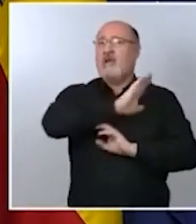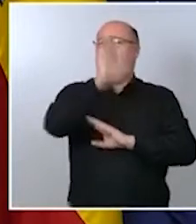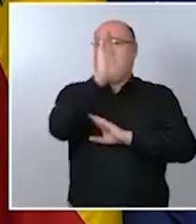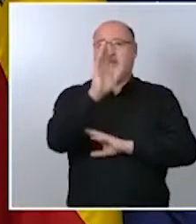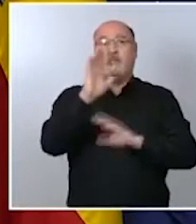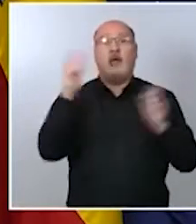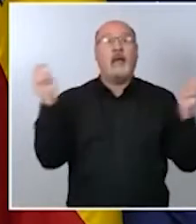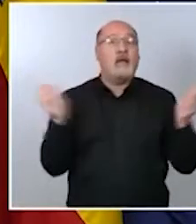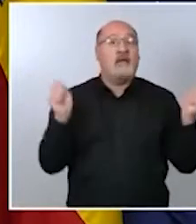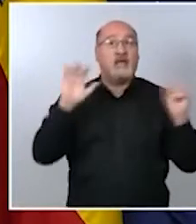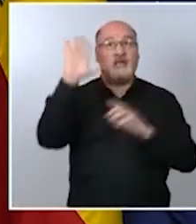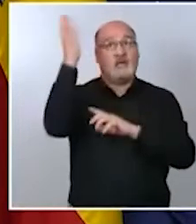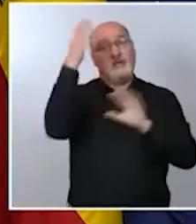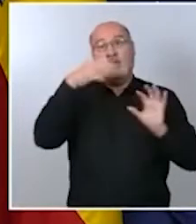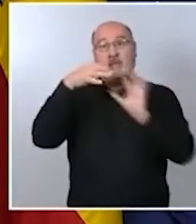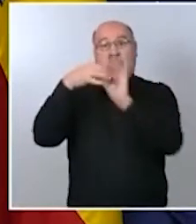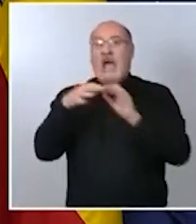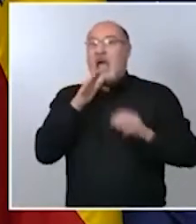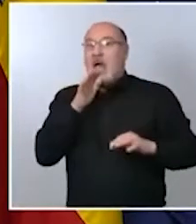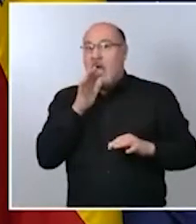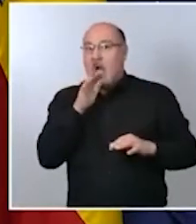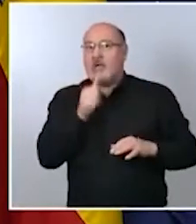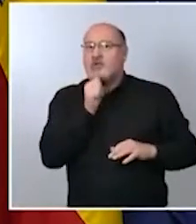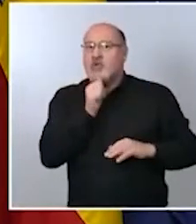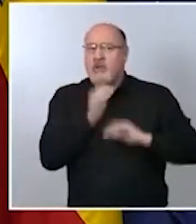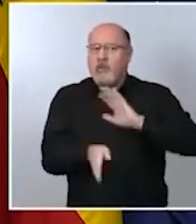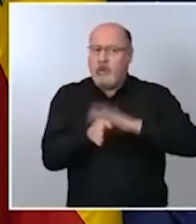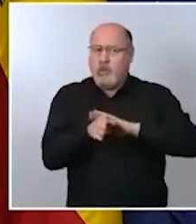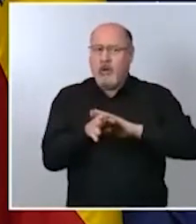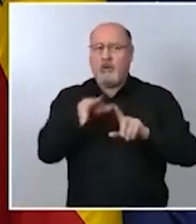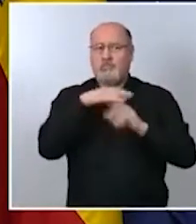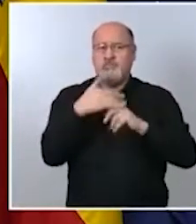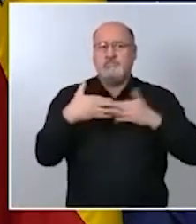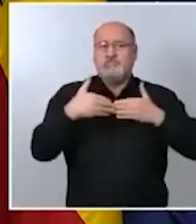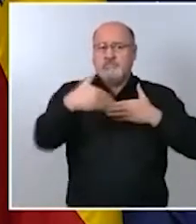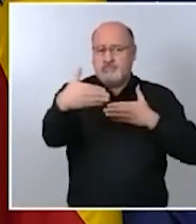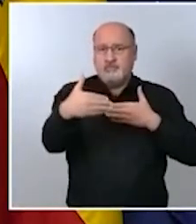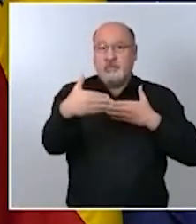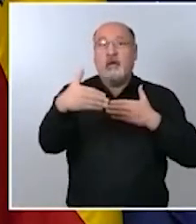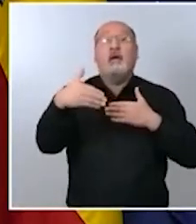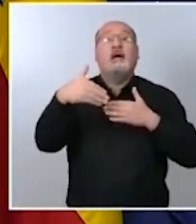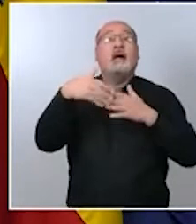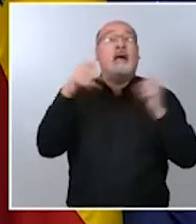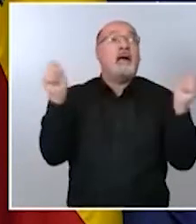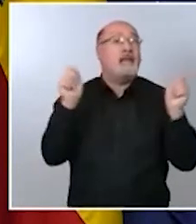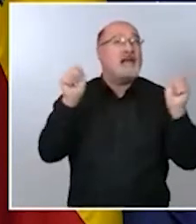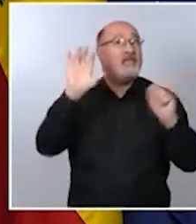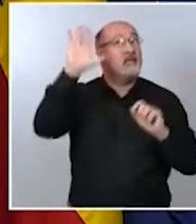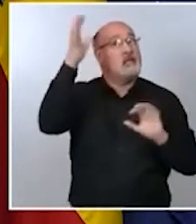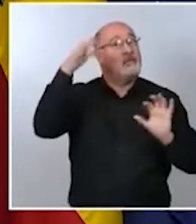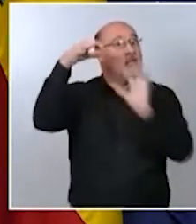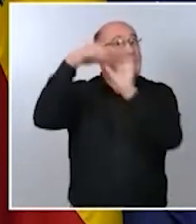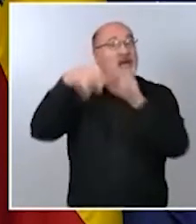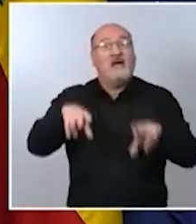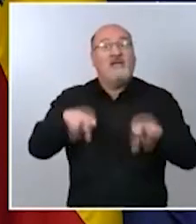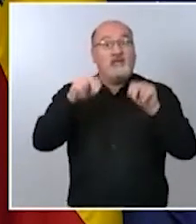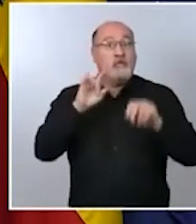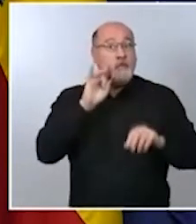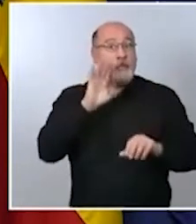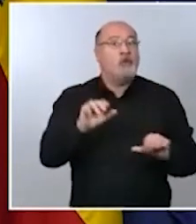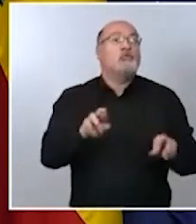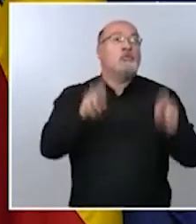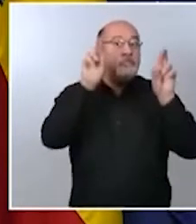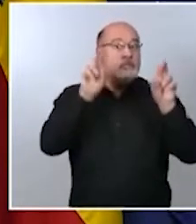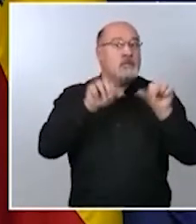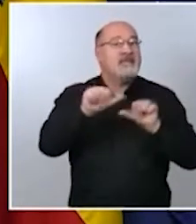que vuelvo a decir todavía sigue vigente cuando se concluya esta emergencia esperemos que sea pronto cuando tengamos la